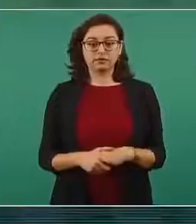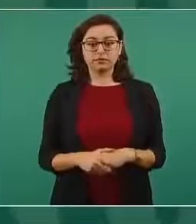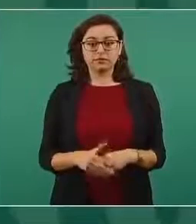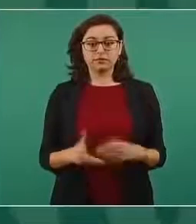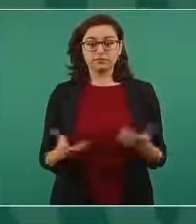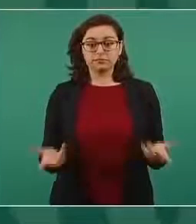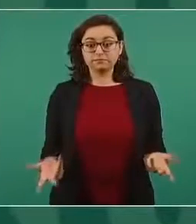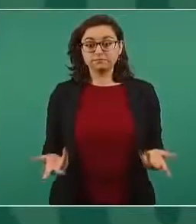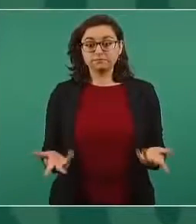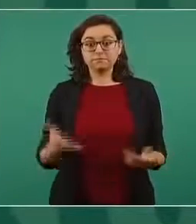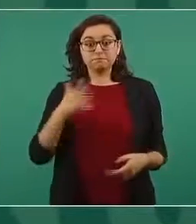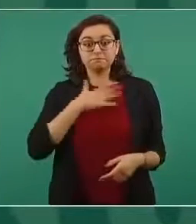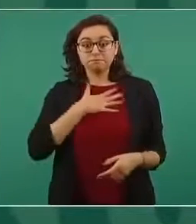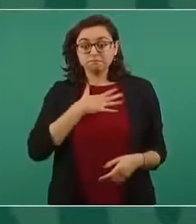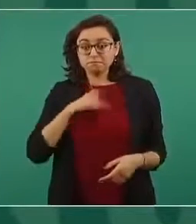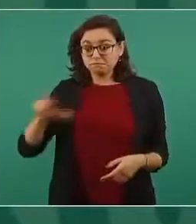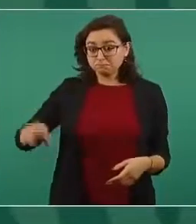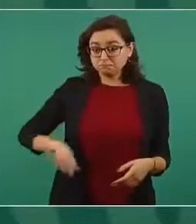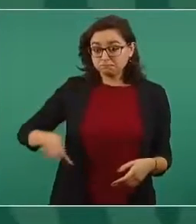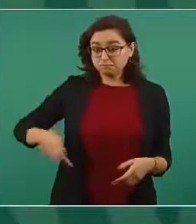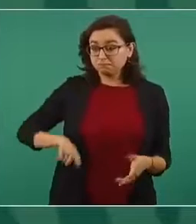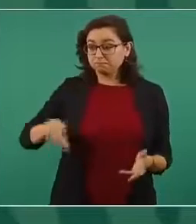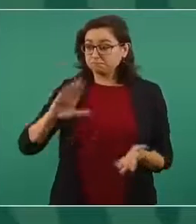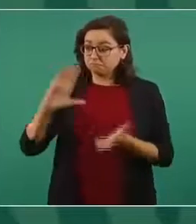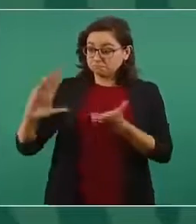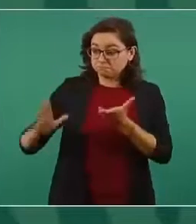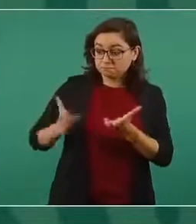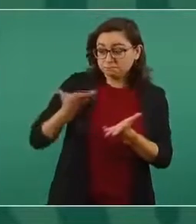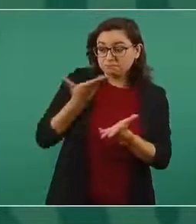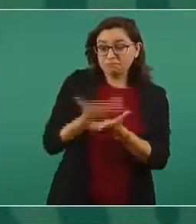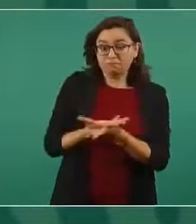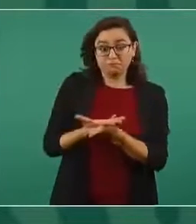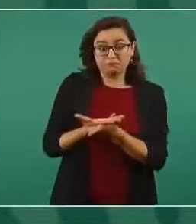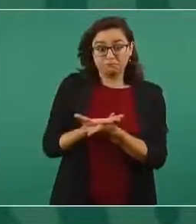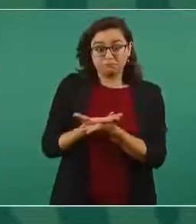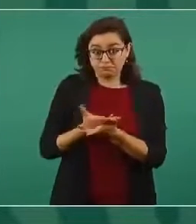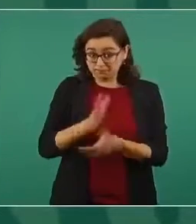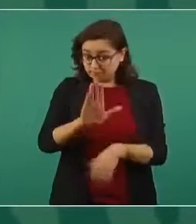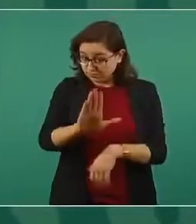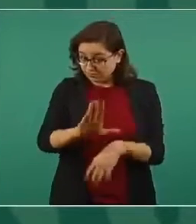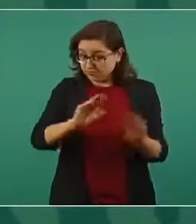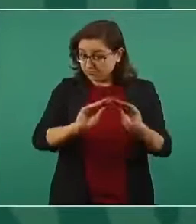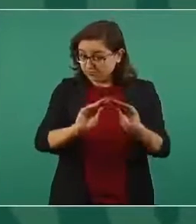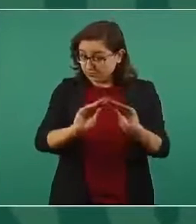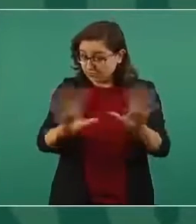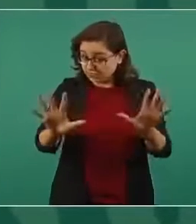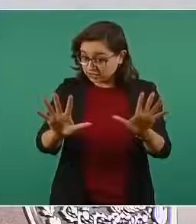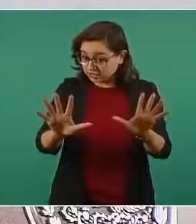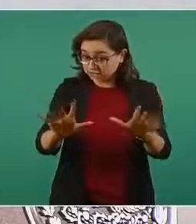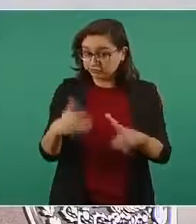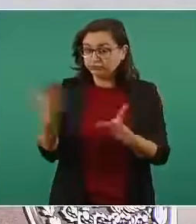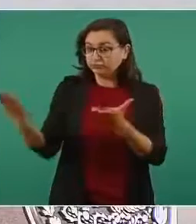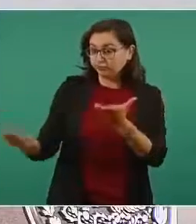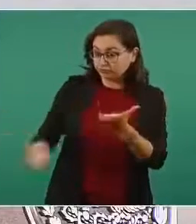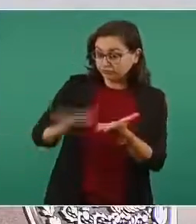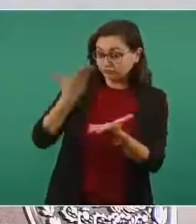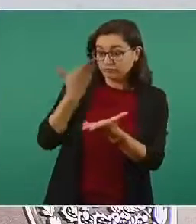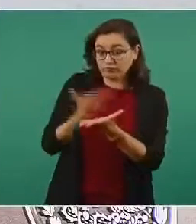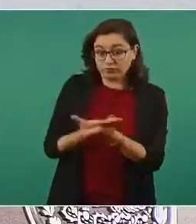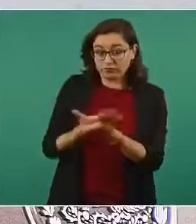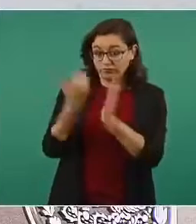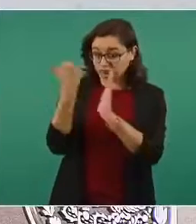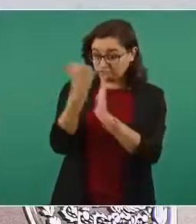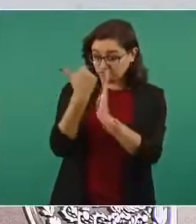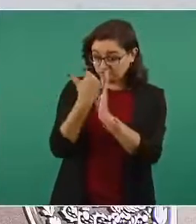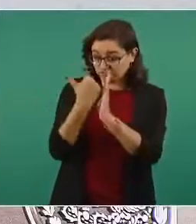oficio para que se entienda bien con todas las implicaciones que